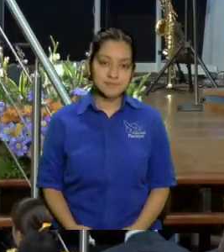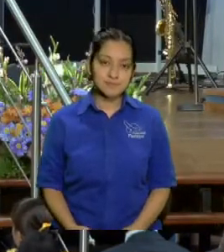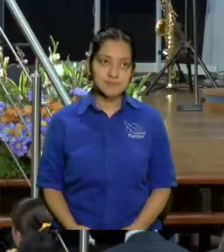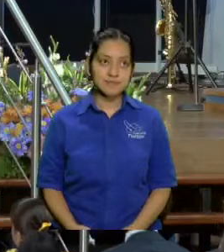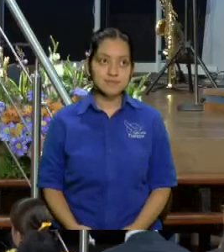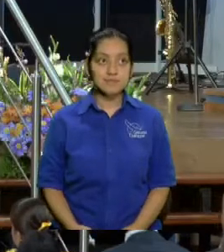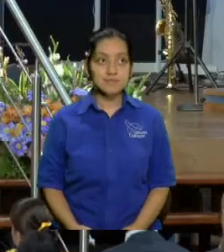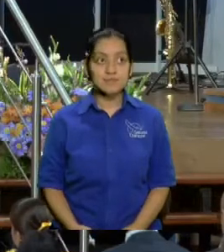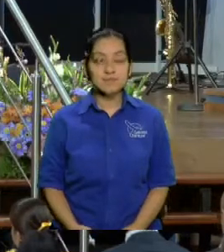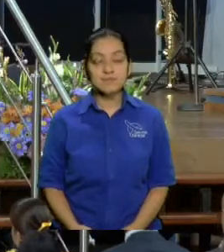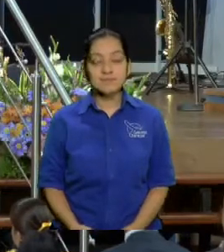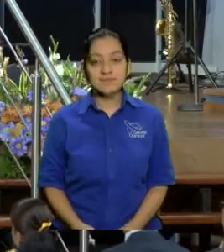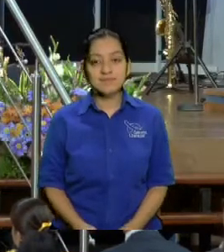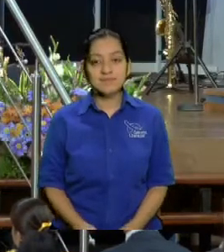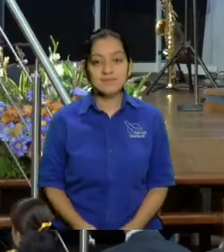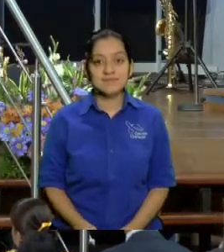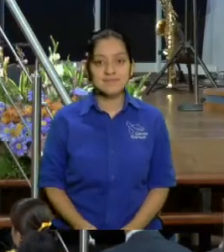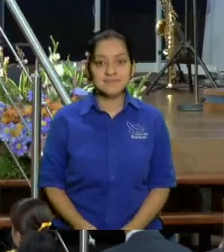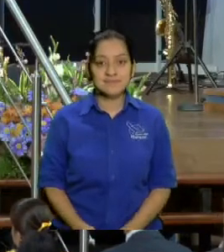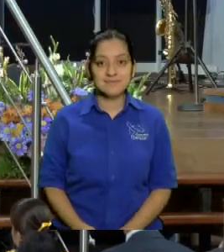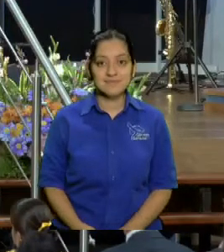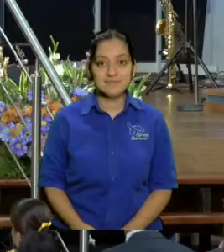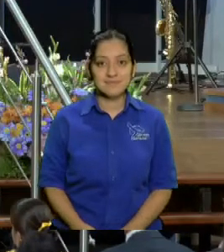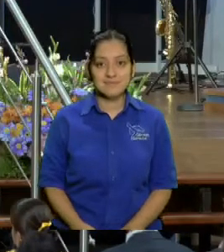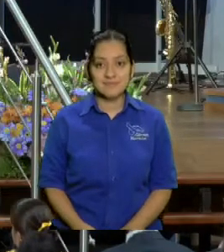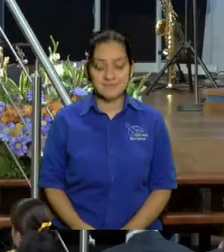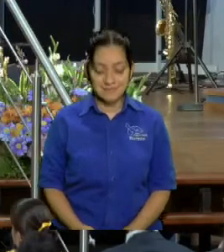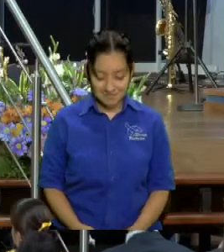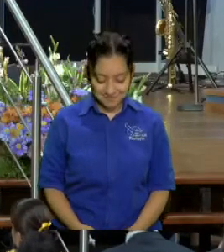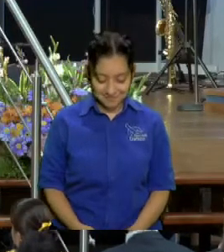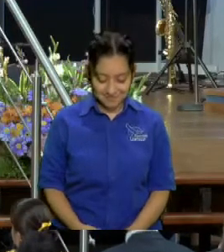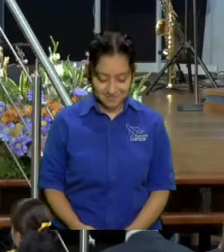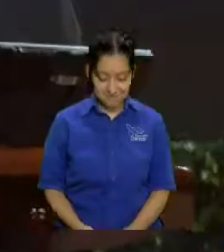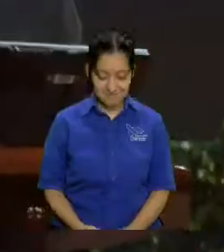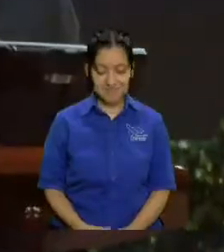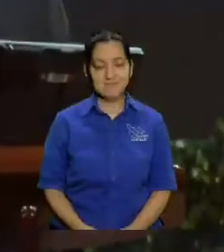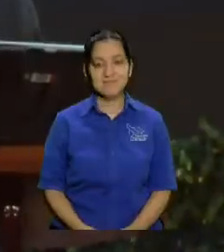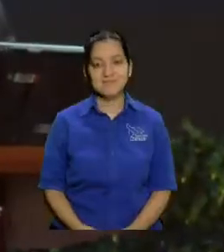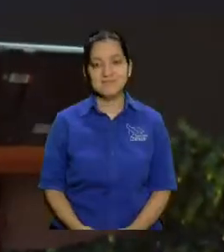minutos ¿verdad? que son 10 minutos comparados con la eternidad